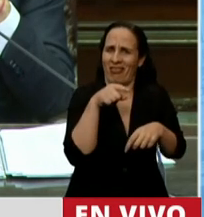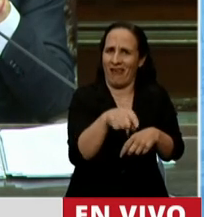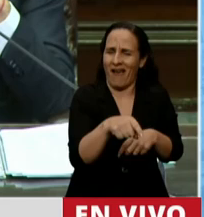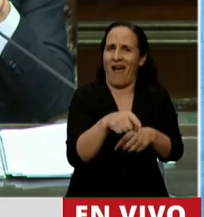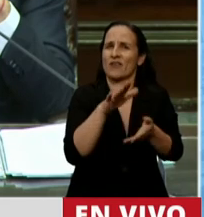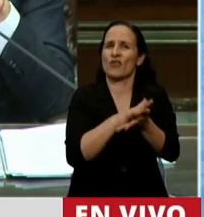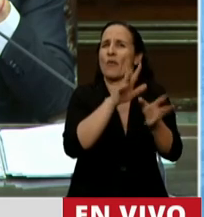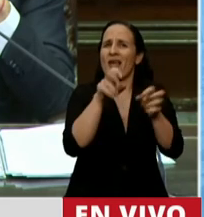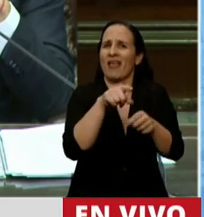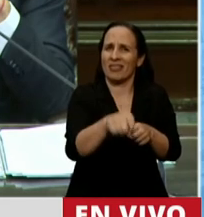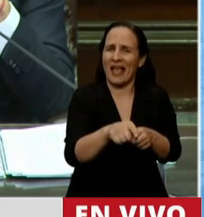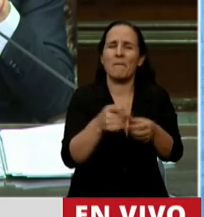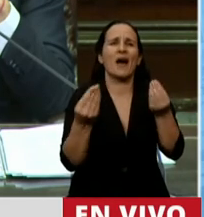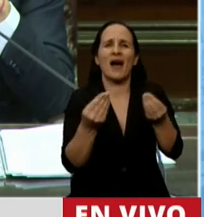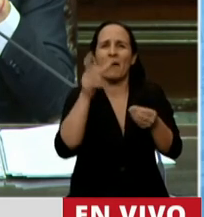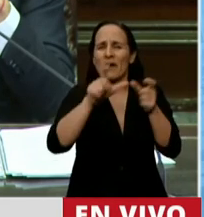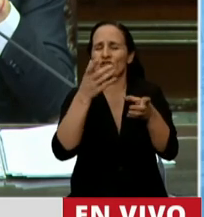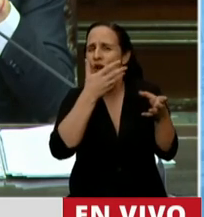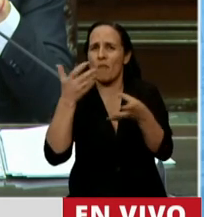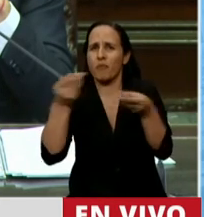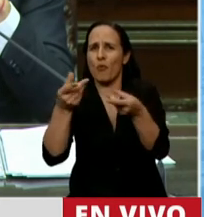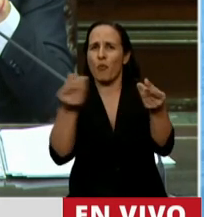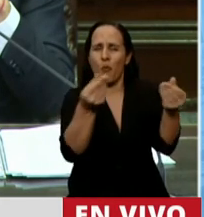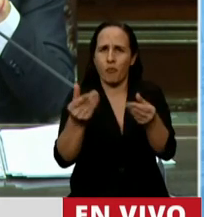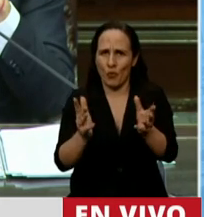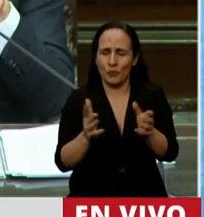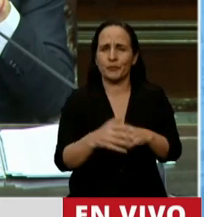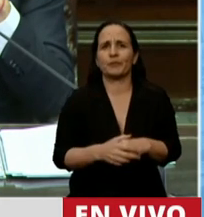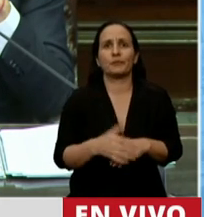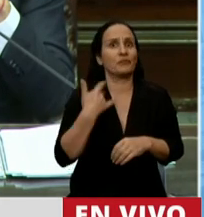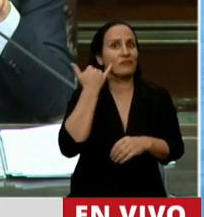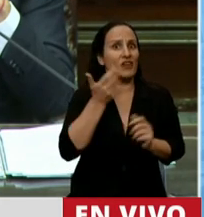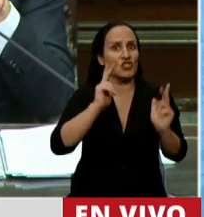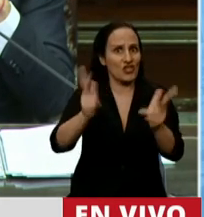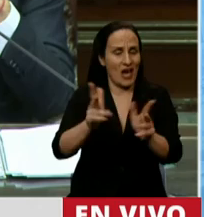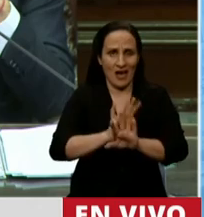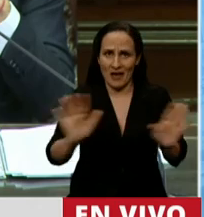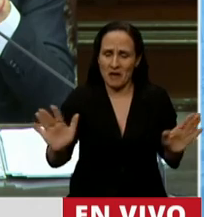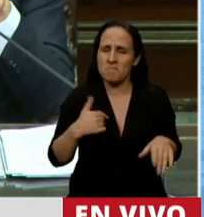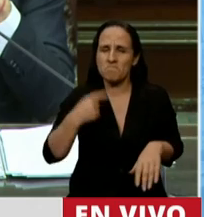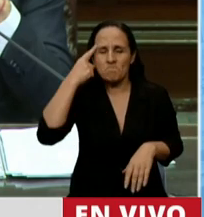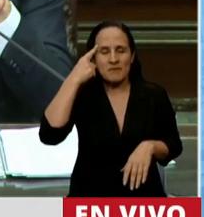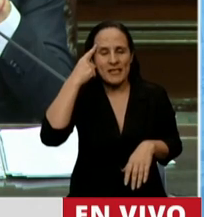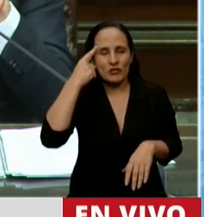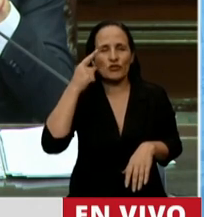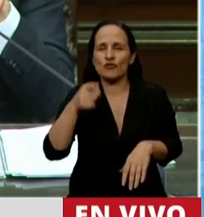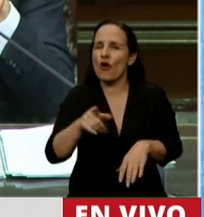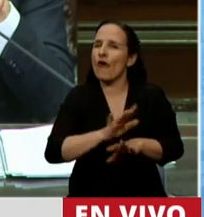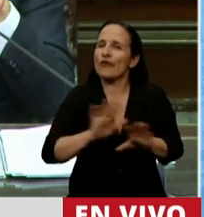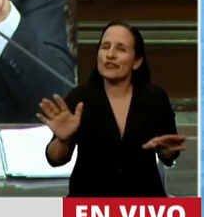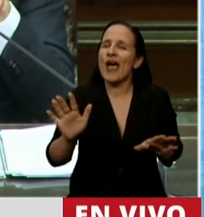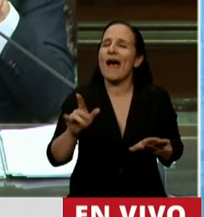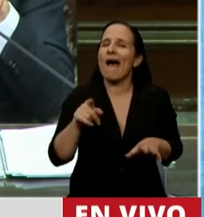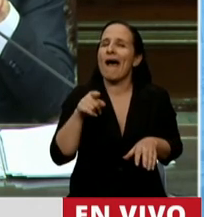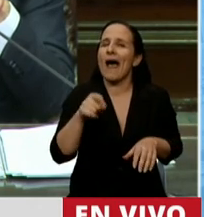investigar en la materia de desaparición de personas. Dicho esto, señor Presidente, creo que todas las partes más, todos los